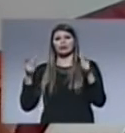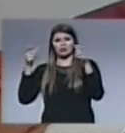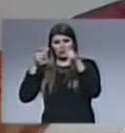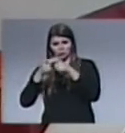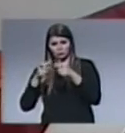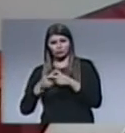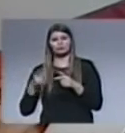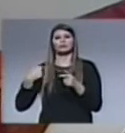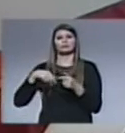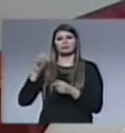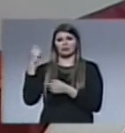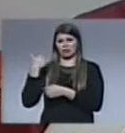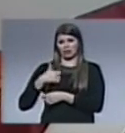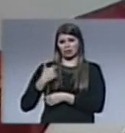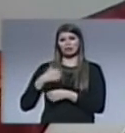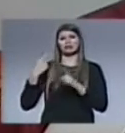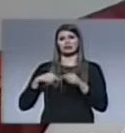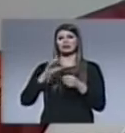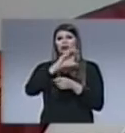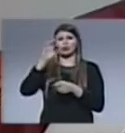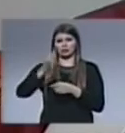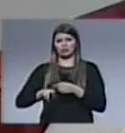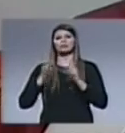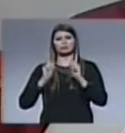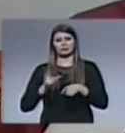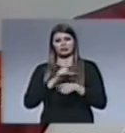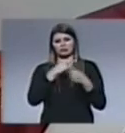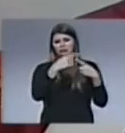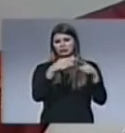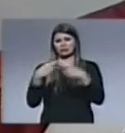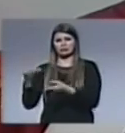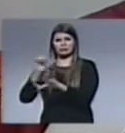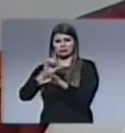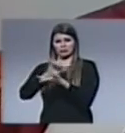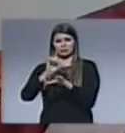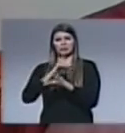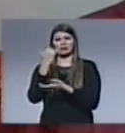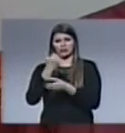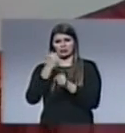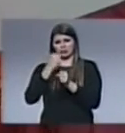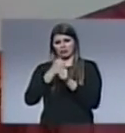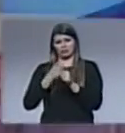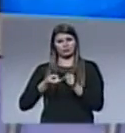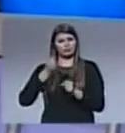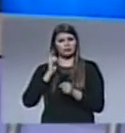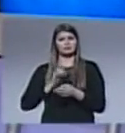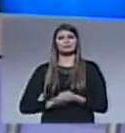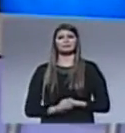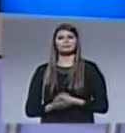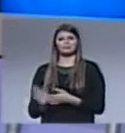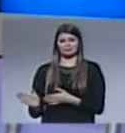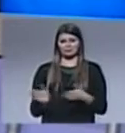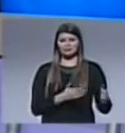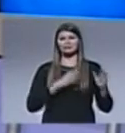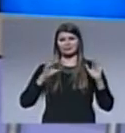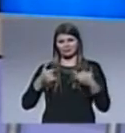Argentina, Nicaragua, Costa Rica, muchos países ya se hacen, digamos, trabajos más fuertes. Y como